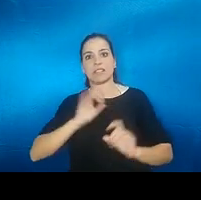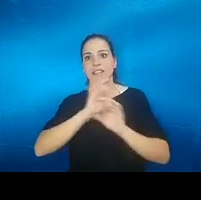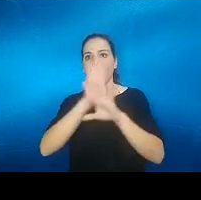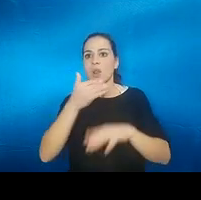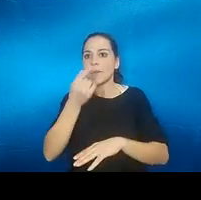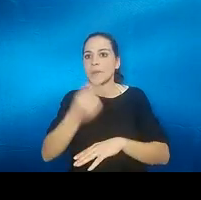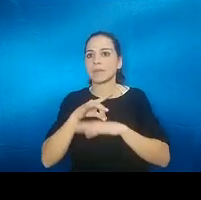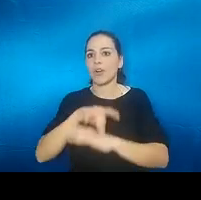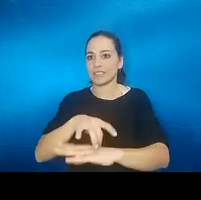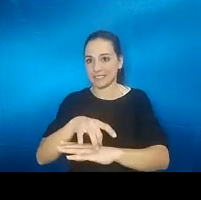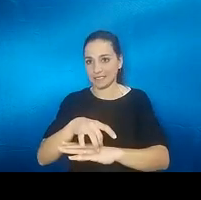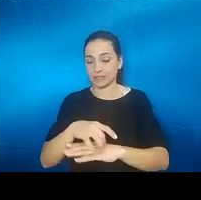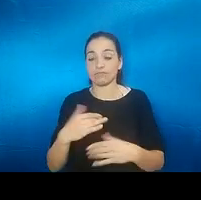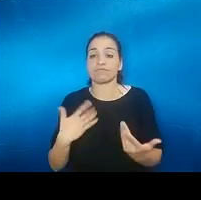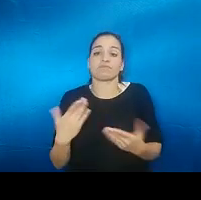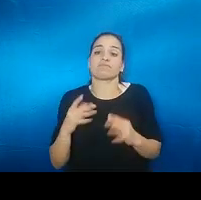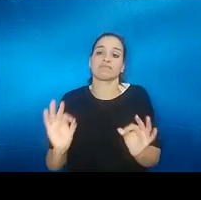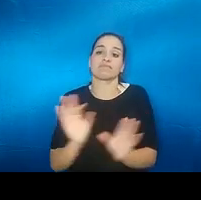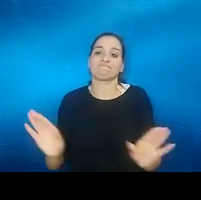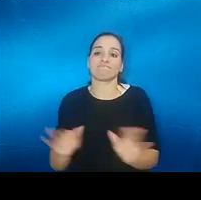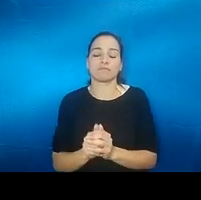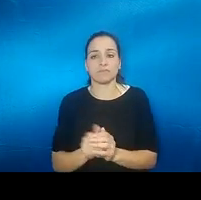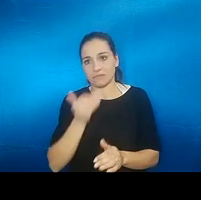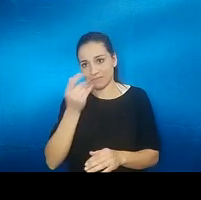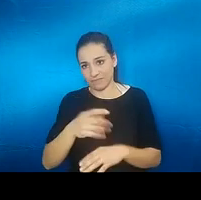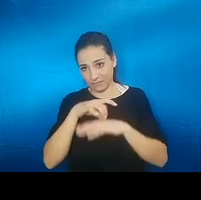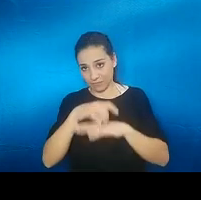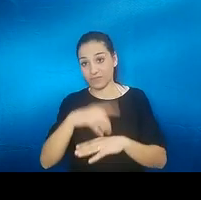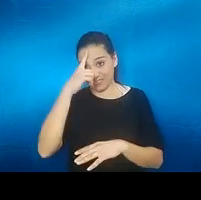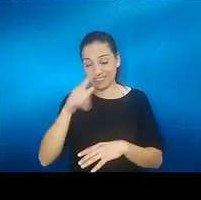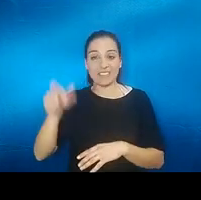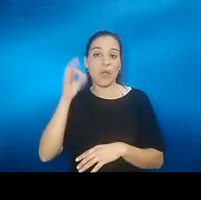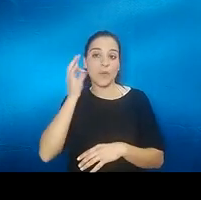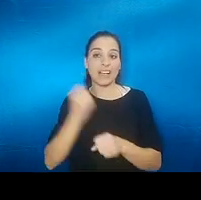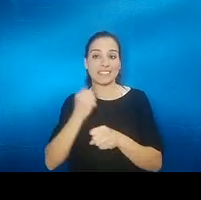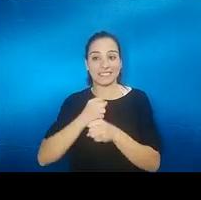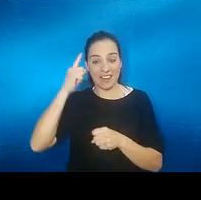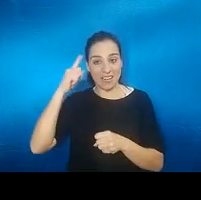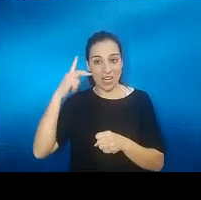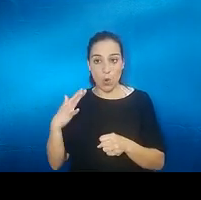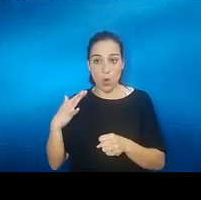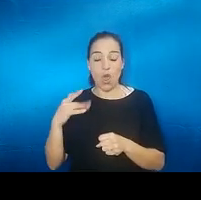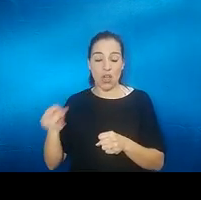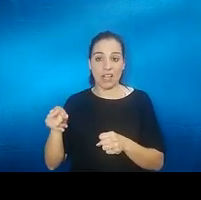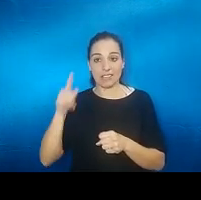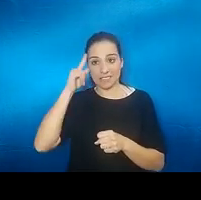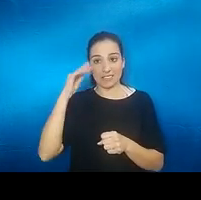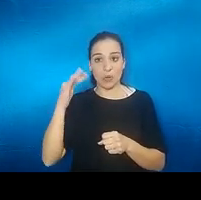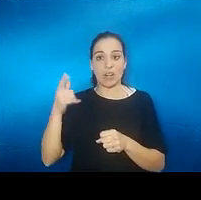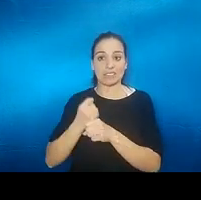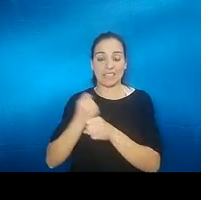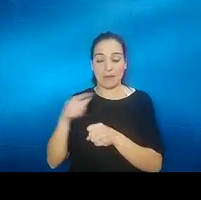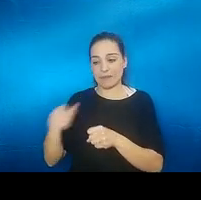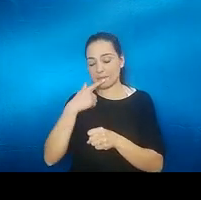mejor aunque a mí la neurocirujana la neuróloga me dijo eso luego el otorrino no terminaba de